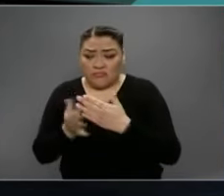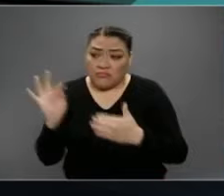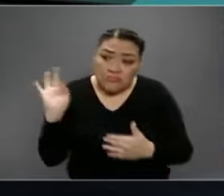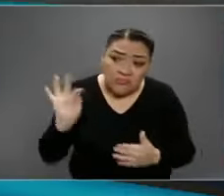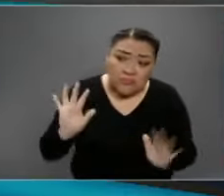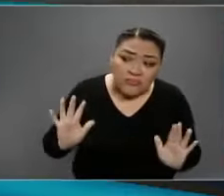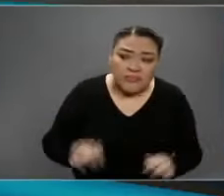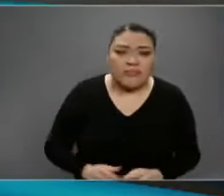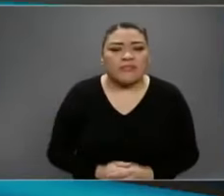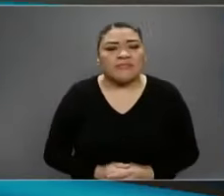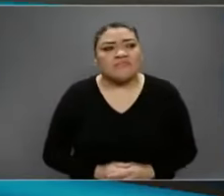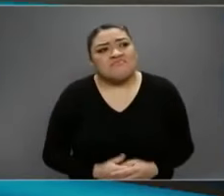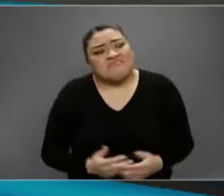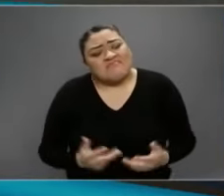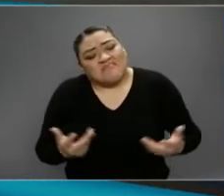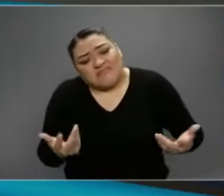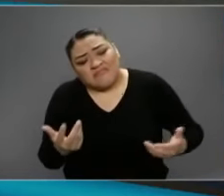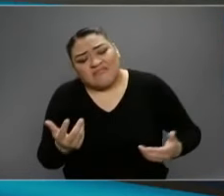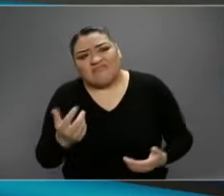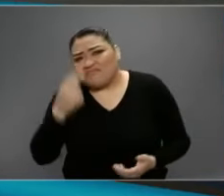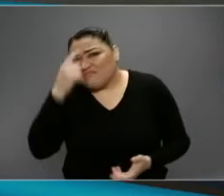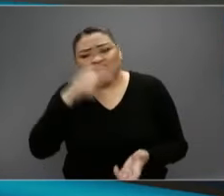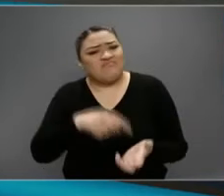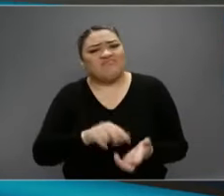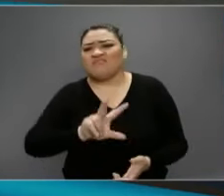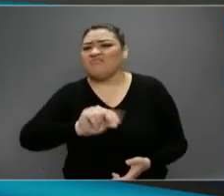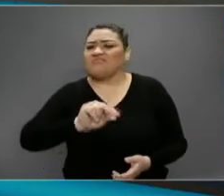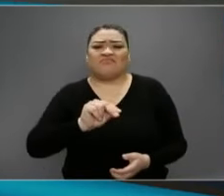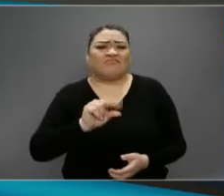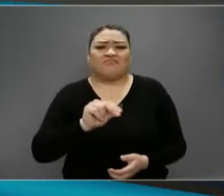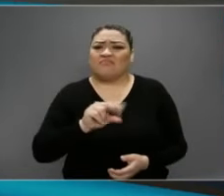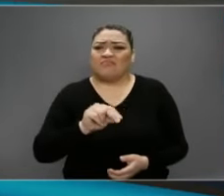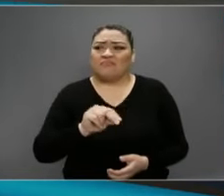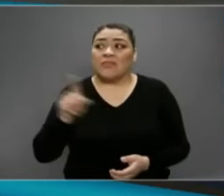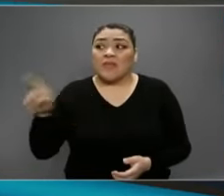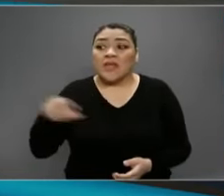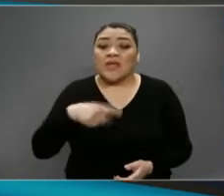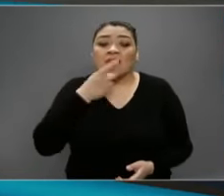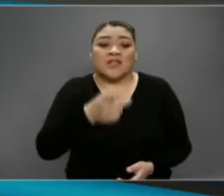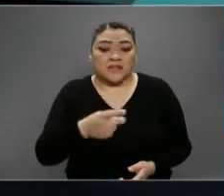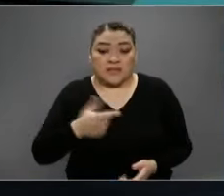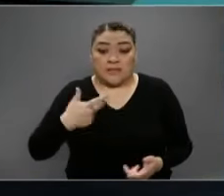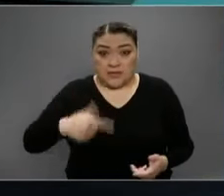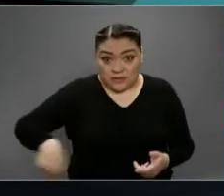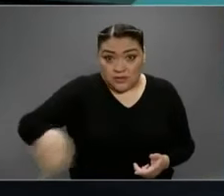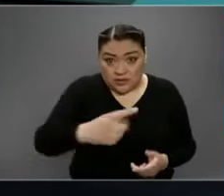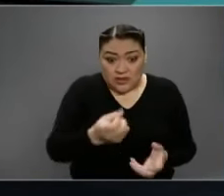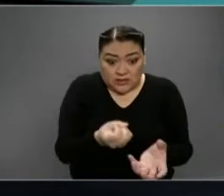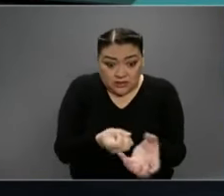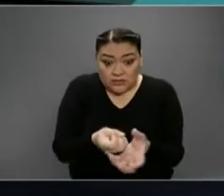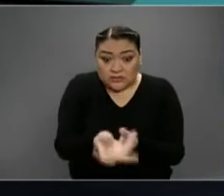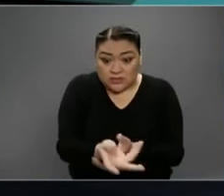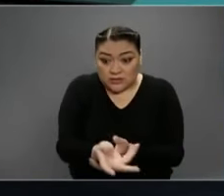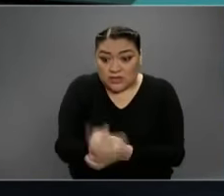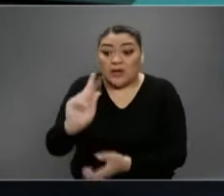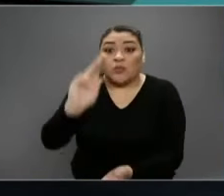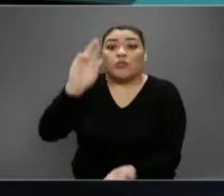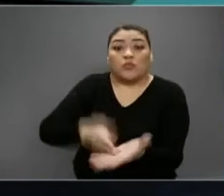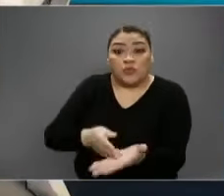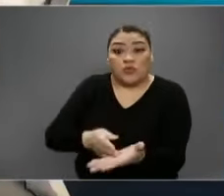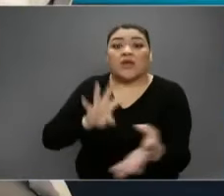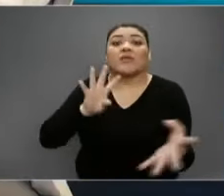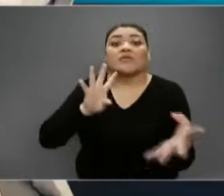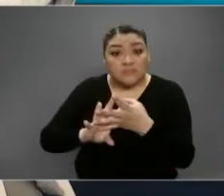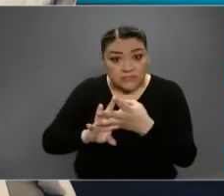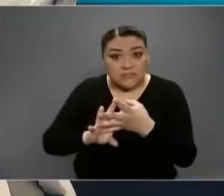Mira, en realidad yo creo que no. creo que más bien ellos... amenazando con cárcel a las personas que salgan a la calle?